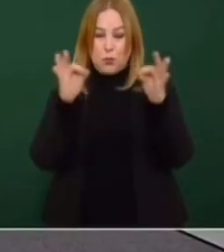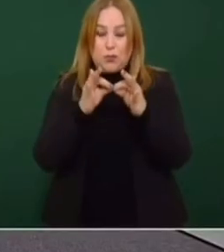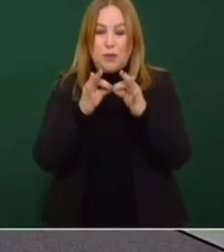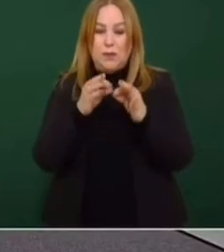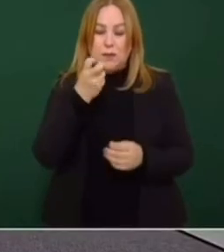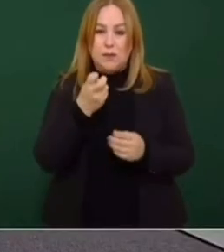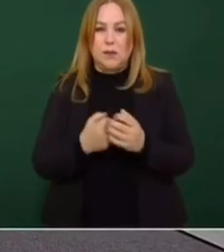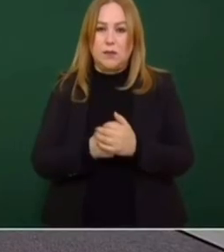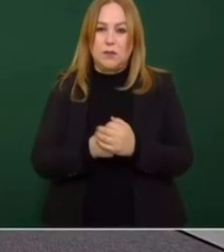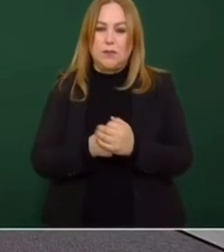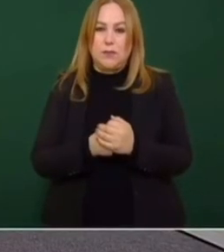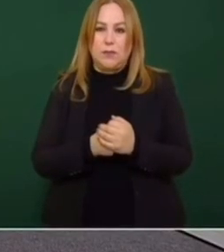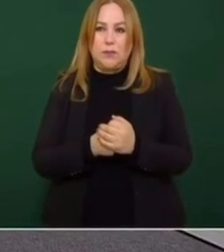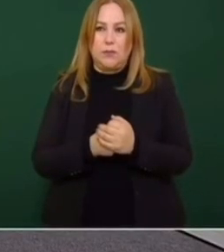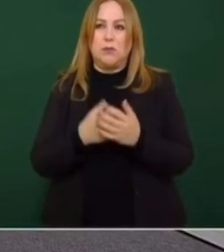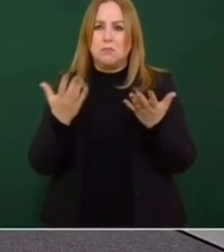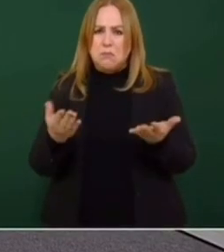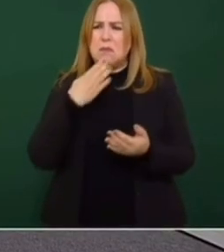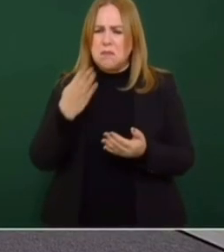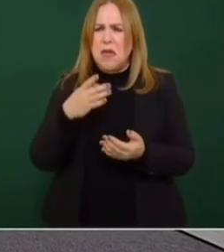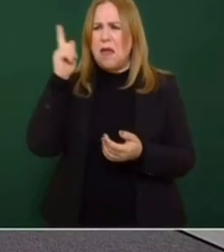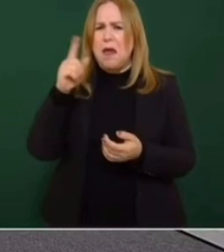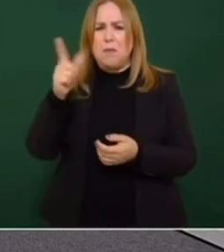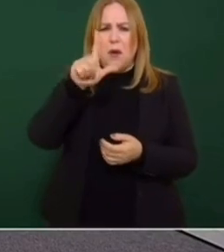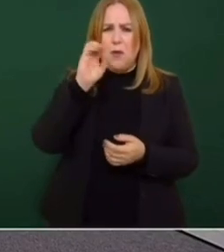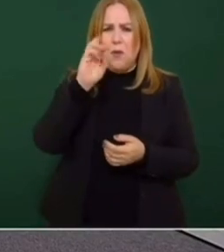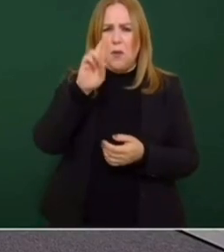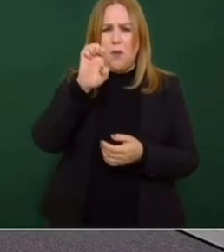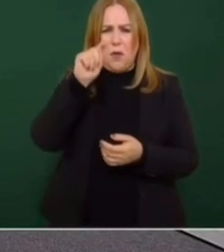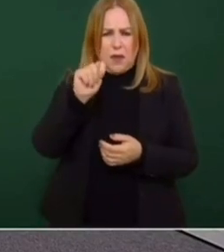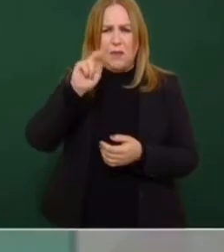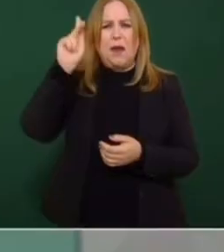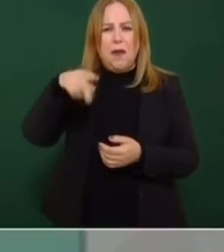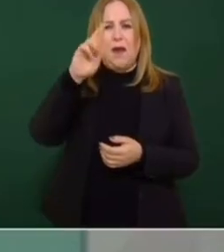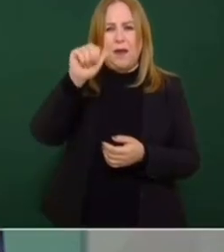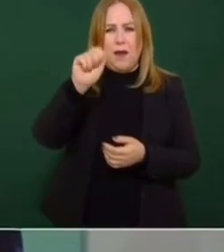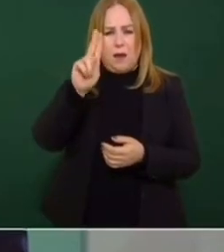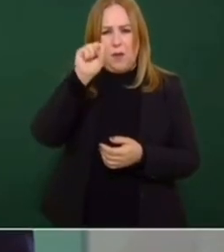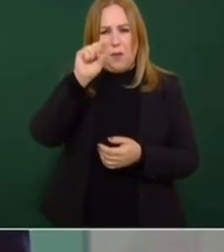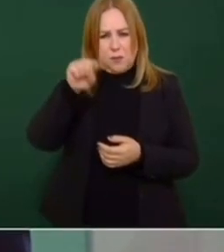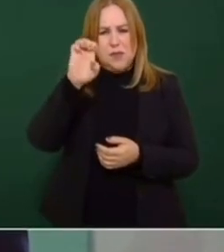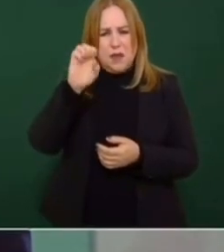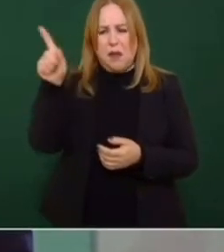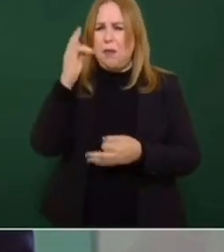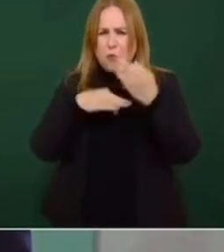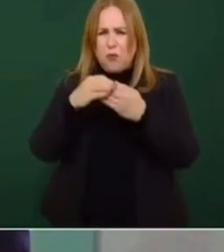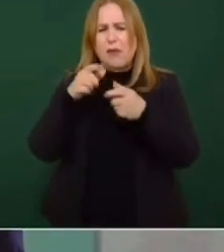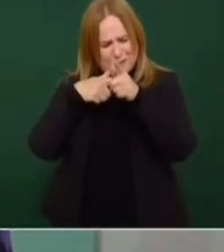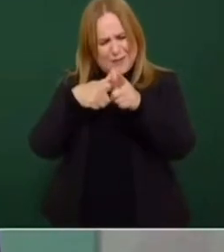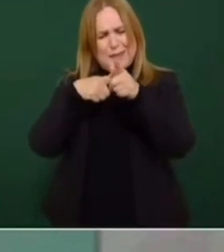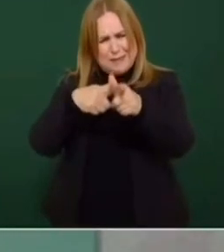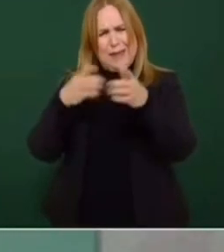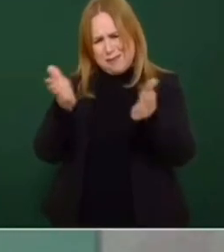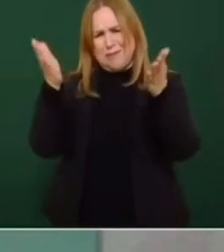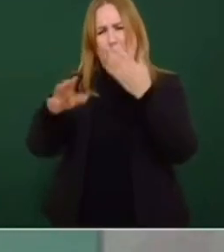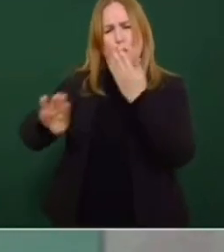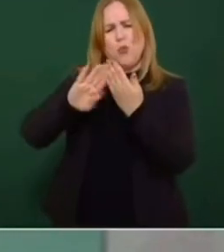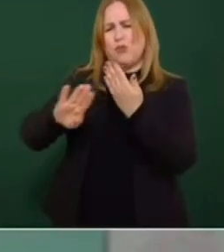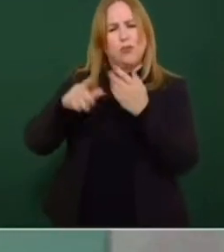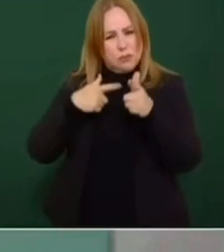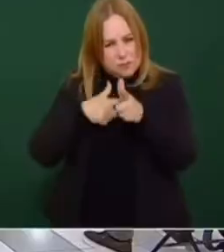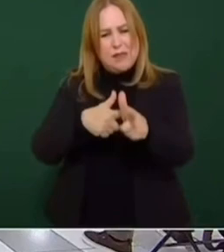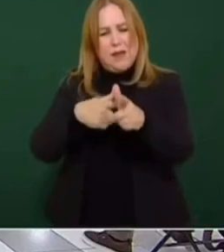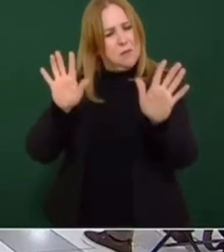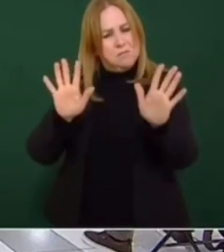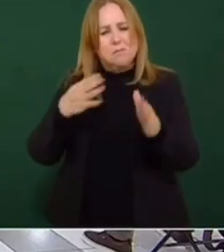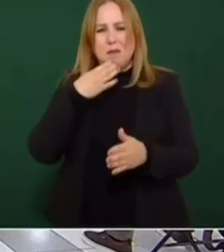qué bien que Junco y Loret y Krause y todos sigan en contra de nosotros. Y